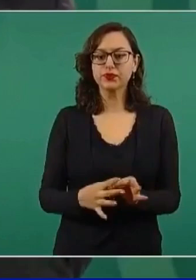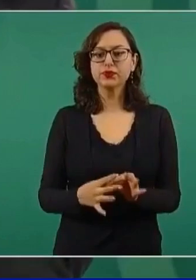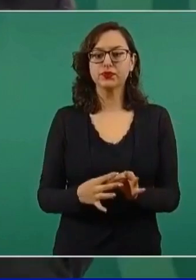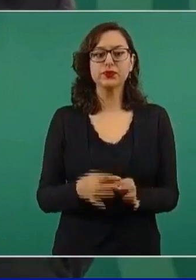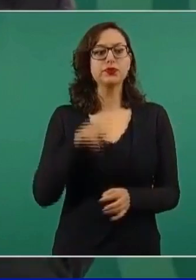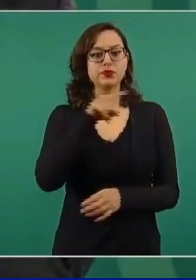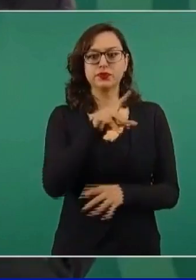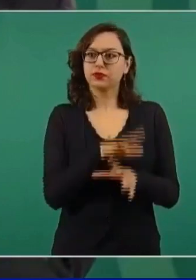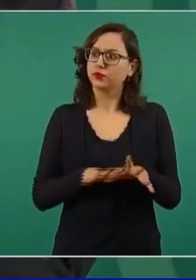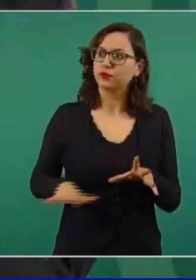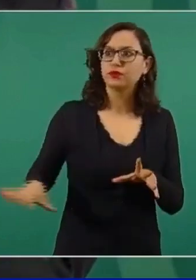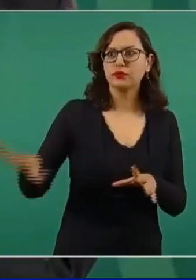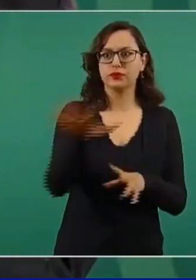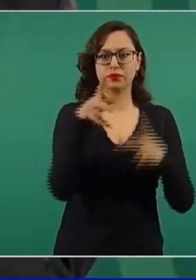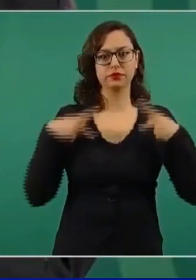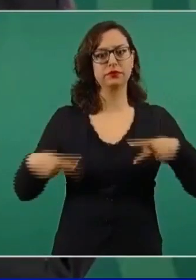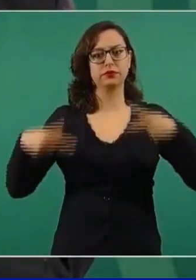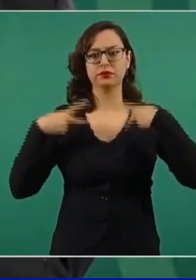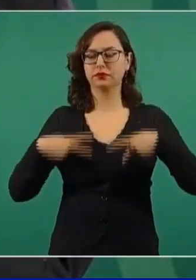dimensión social.